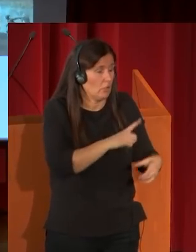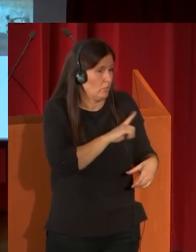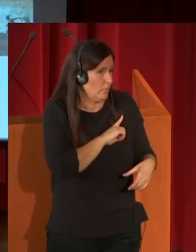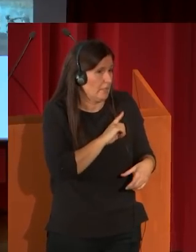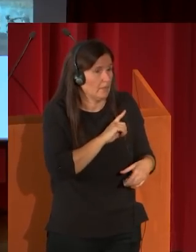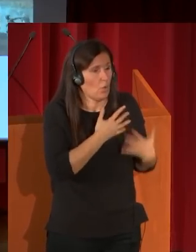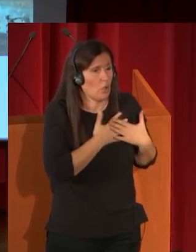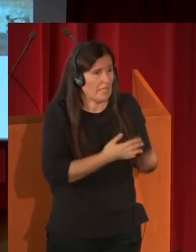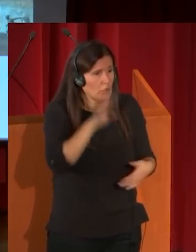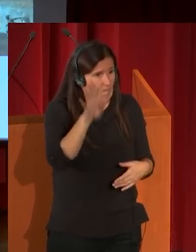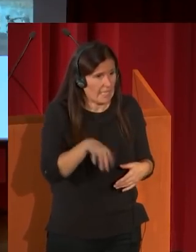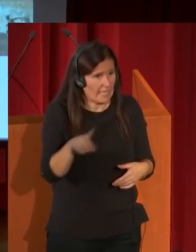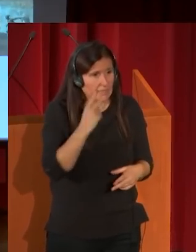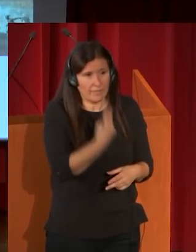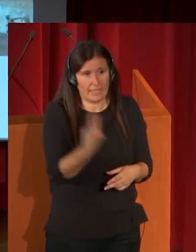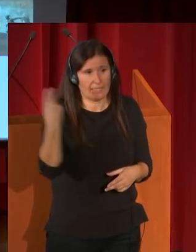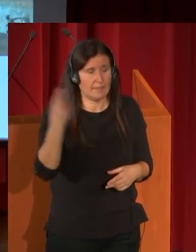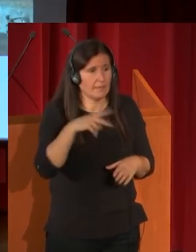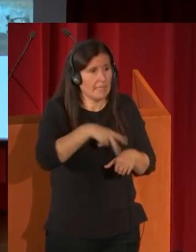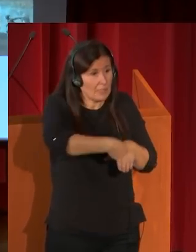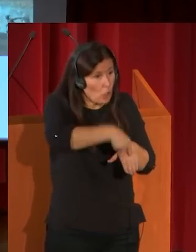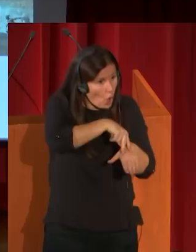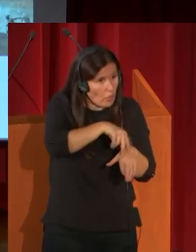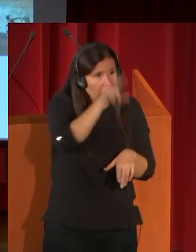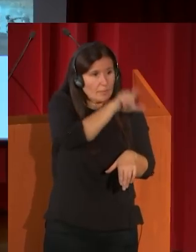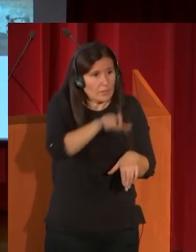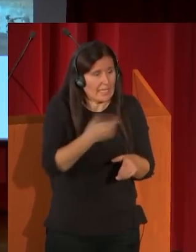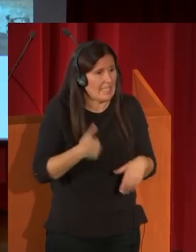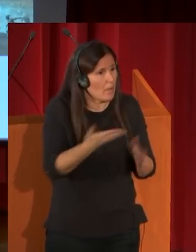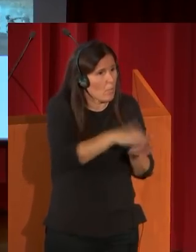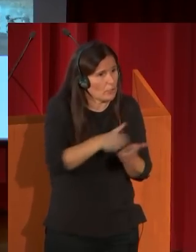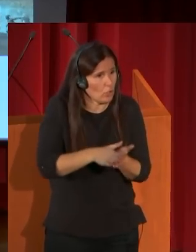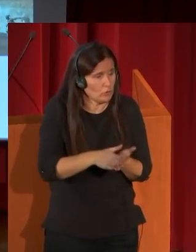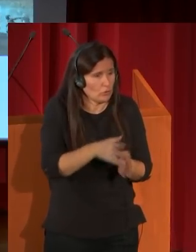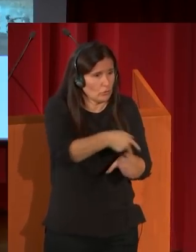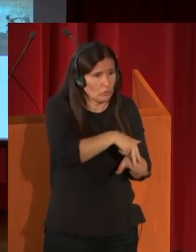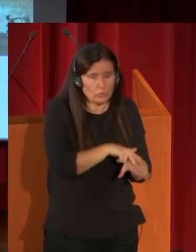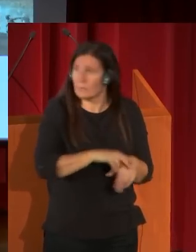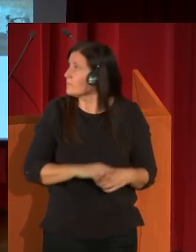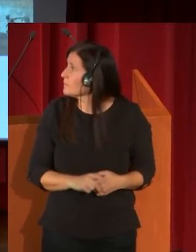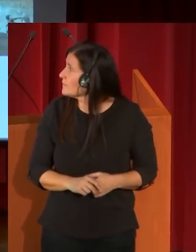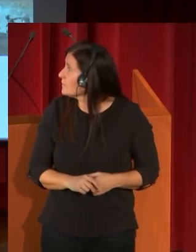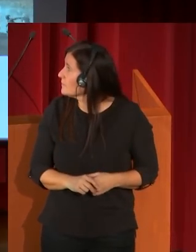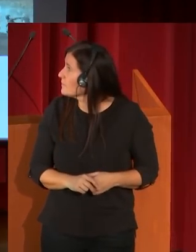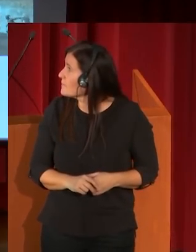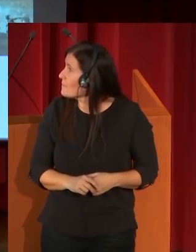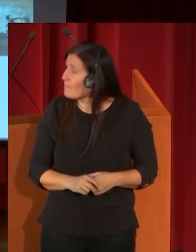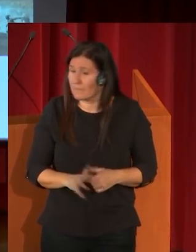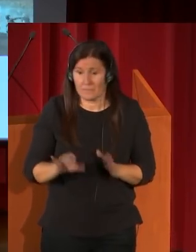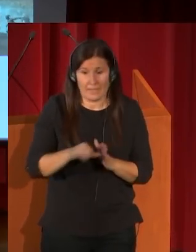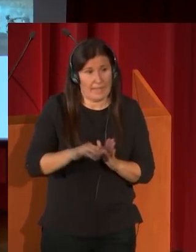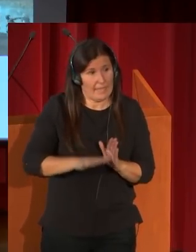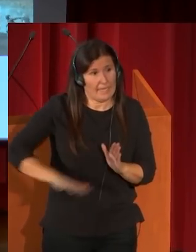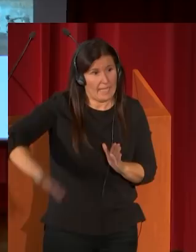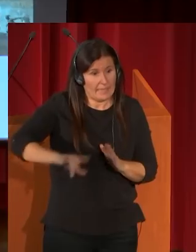como ven aquí. Fíjense estos escorzos de personajes muertos, y fíjense también cómo muy cerca de